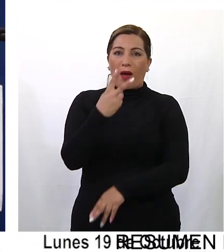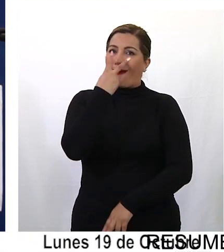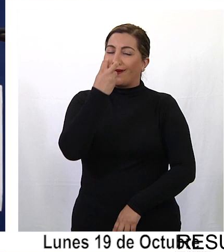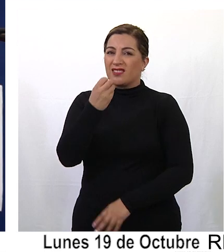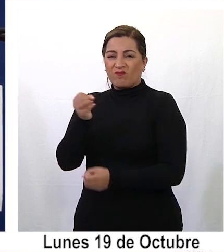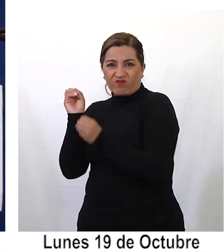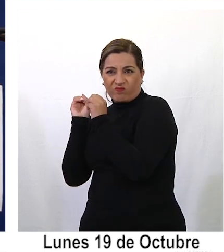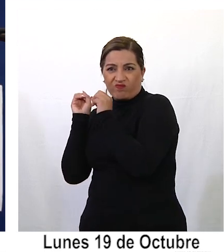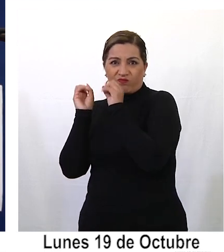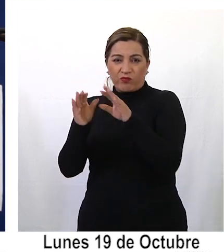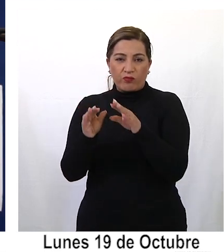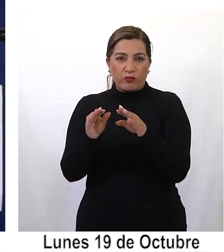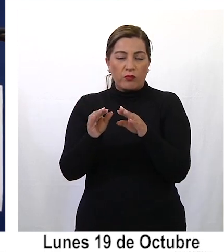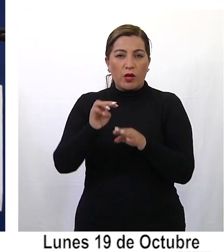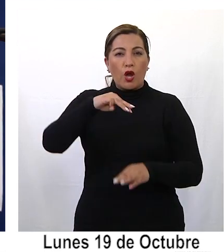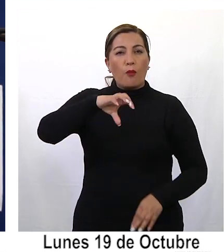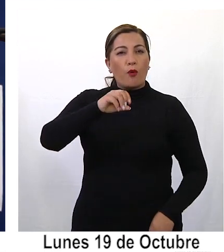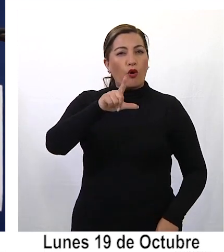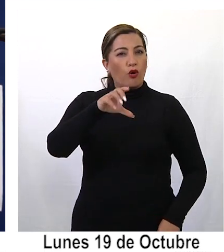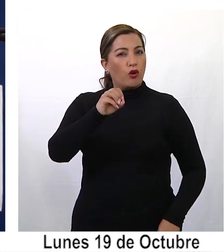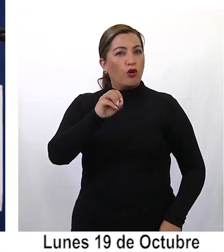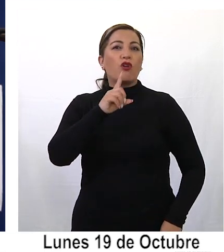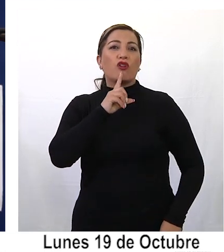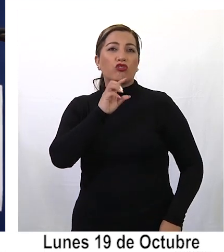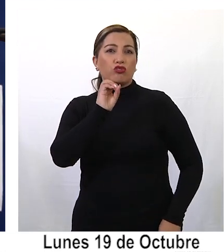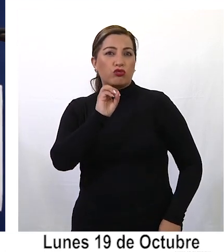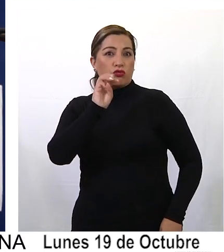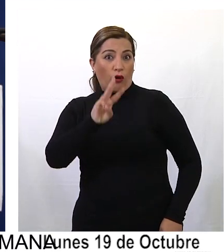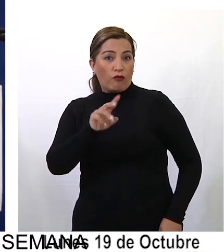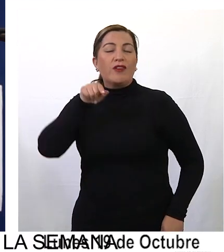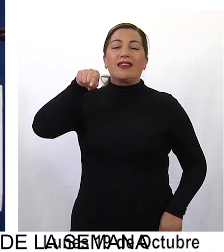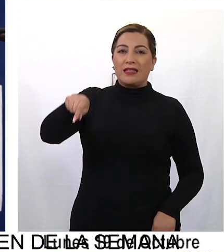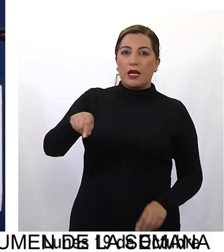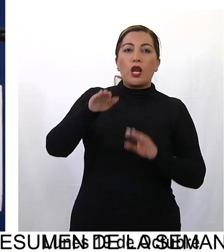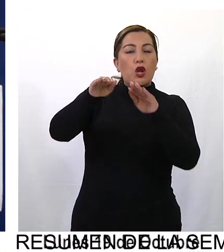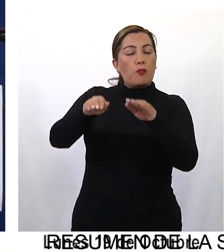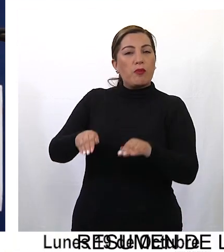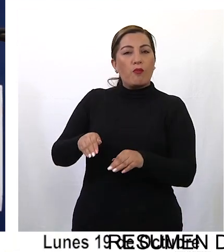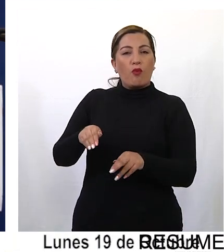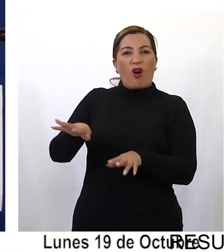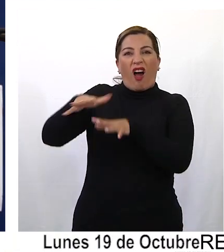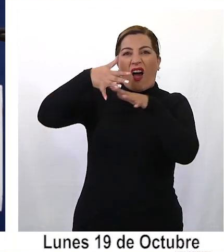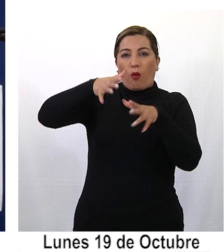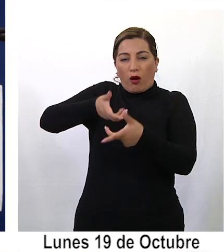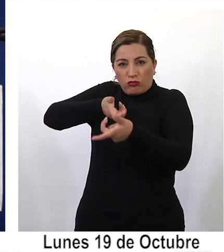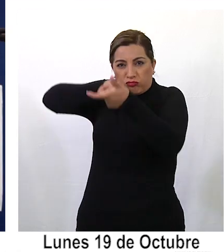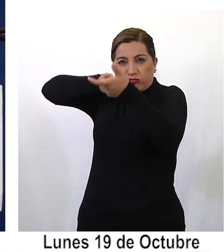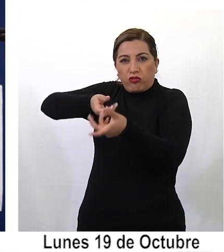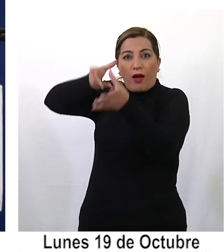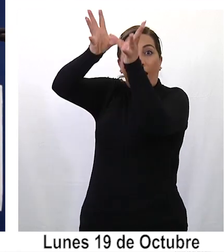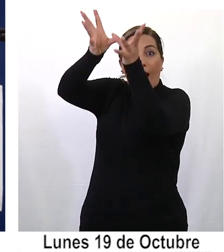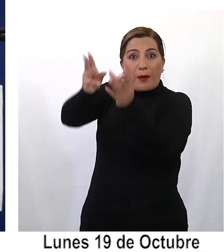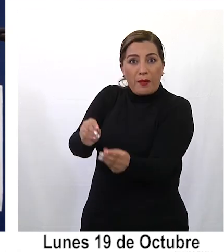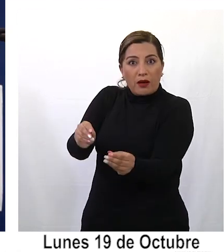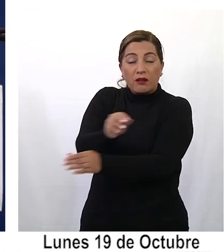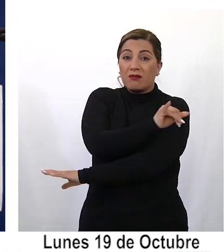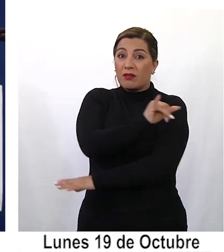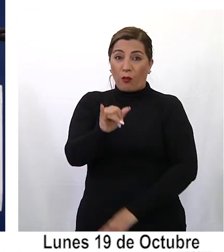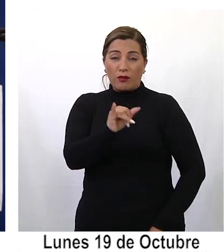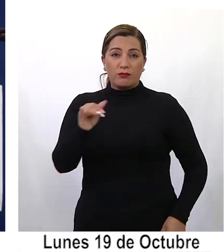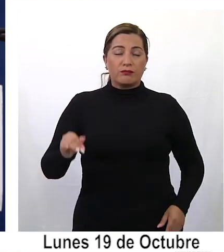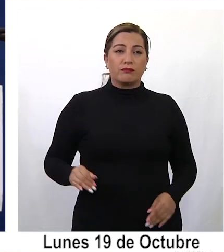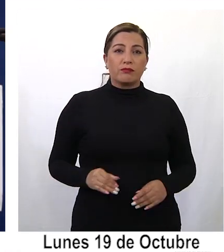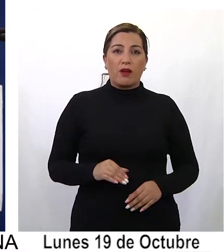produce otro amago de incendio en las bodegas, acude nuevamente en Lanzaguas y apaga parcialmente y finalmente con